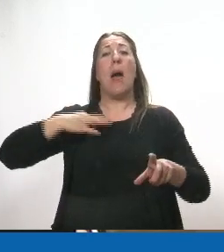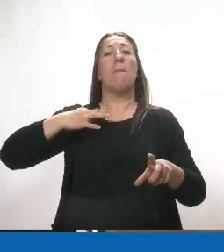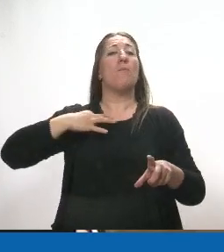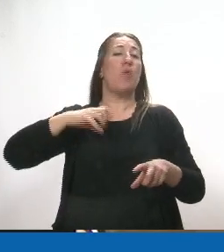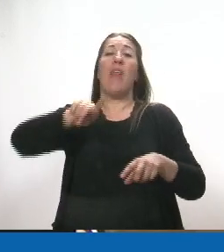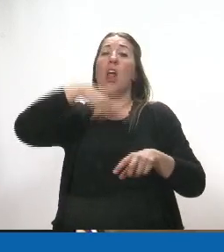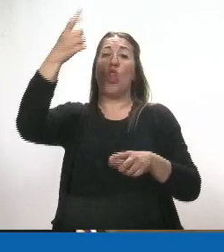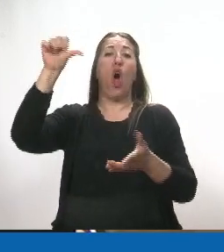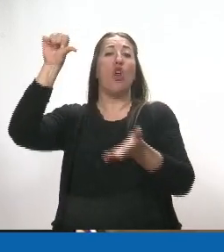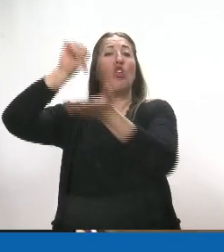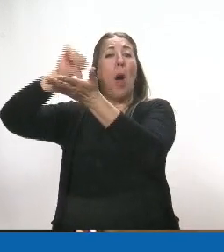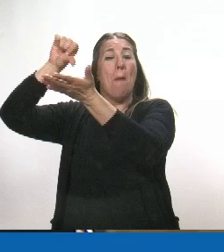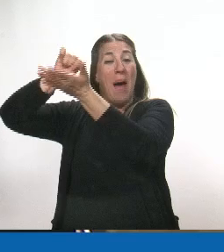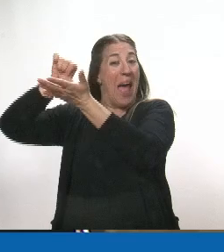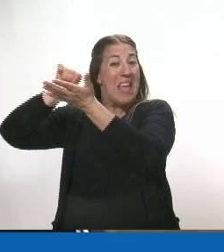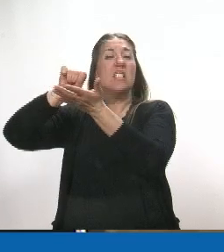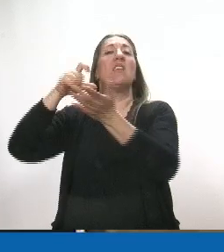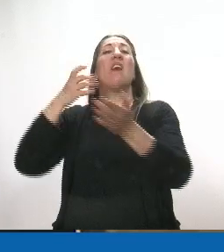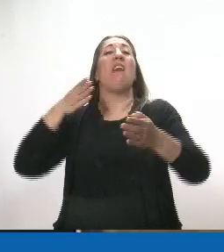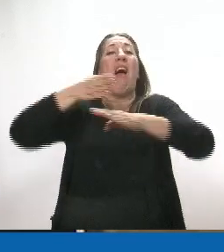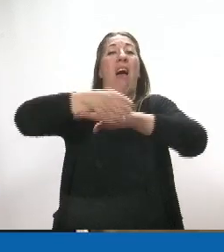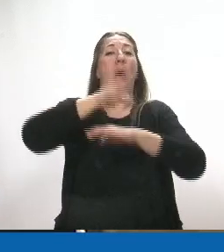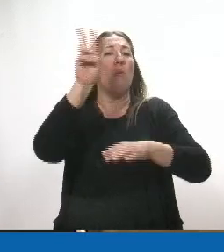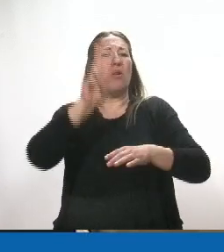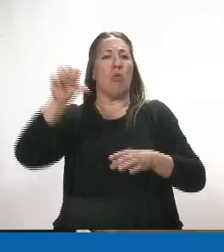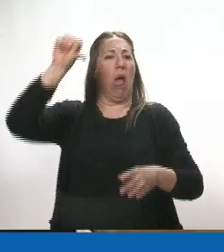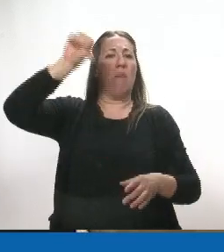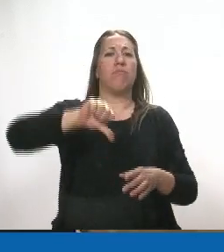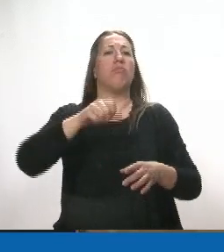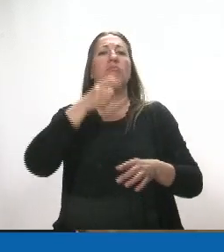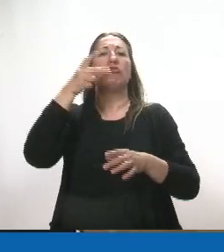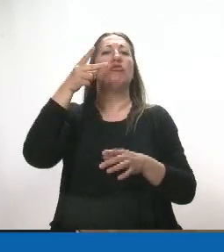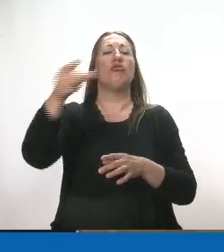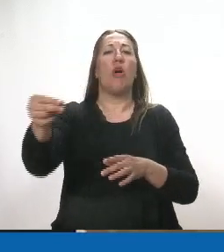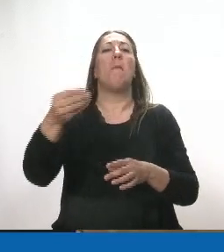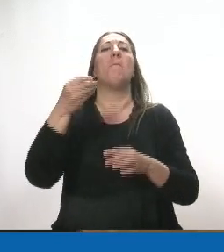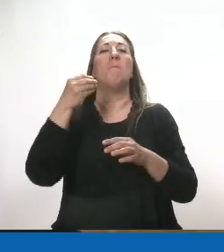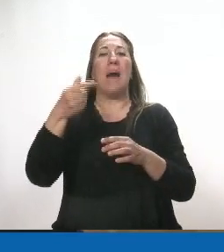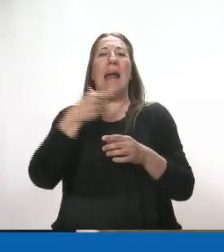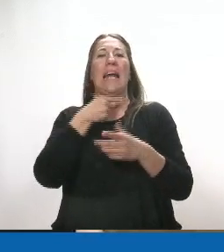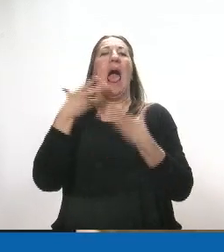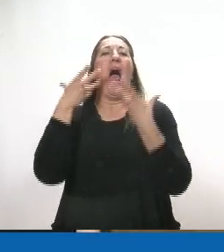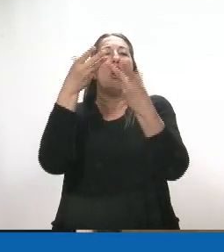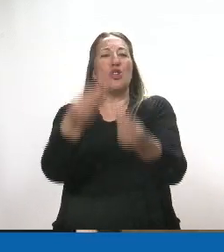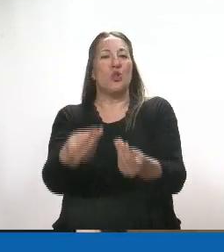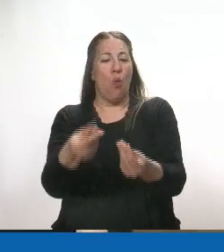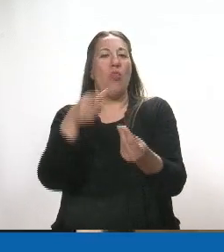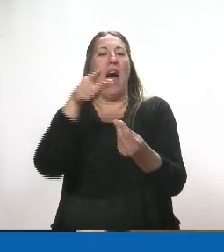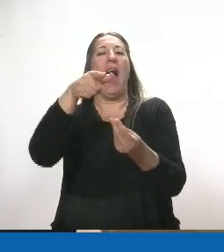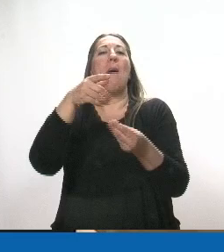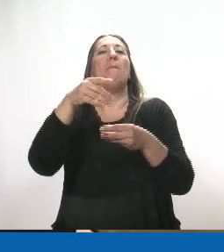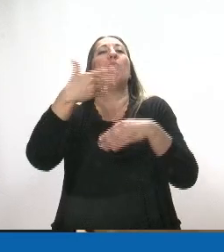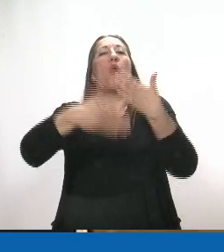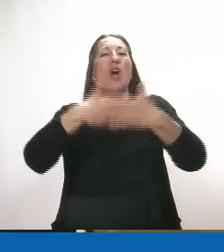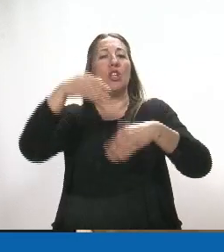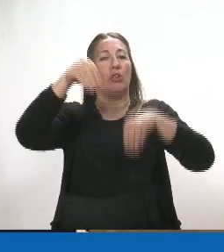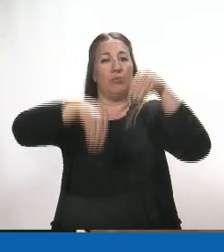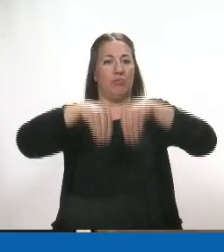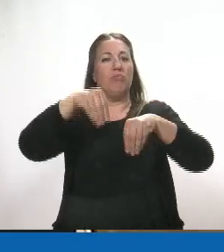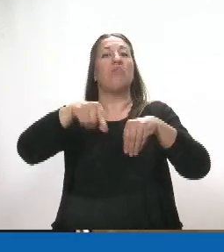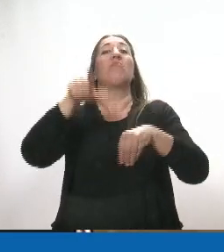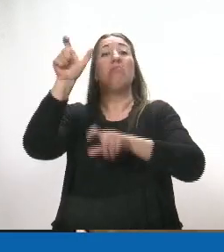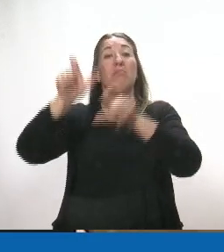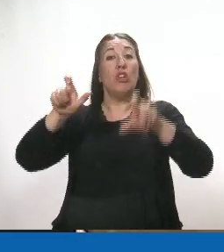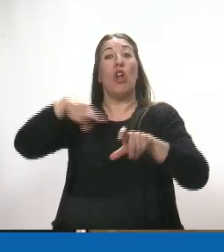a ingresar en dicho país para acompañar el proceso electoral deportándolos. Ese es mi caso puntual, señor